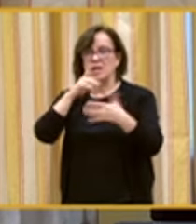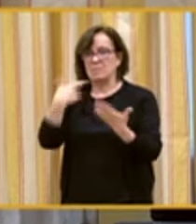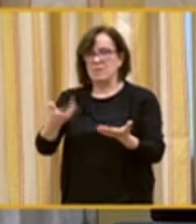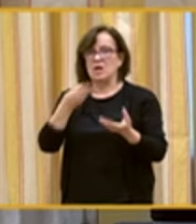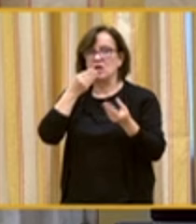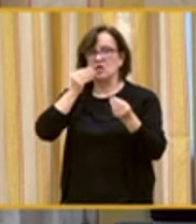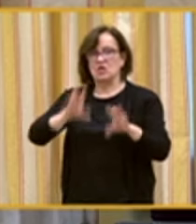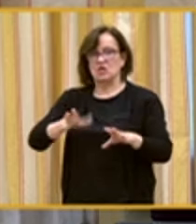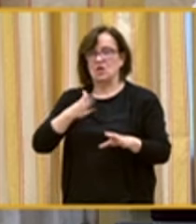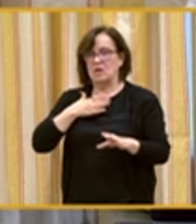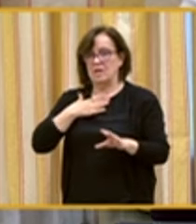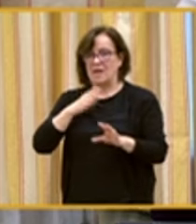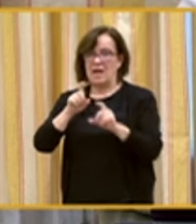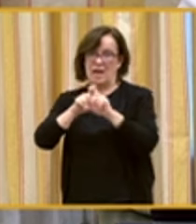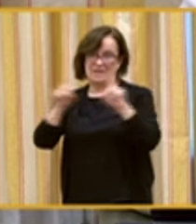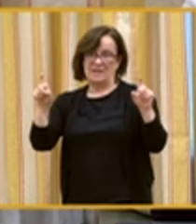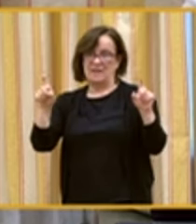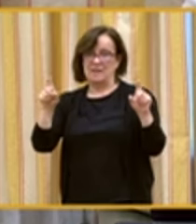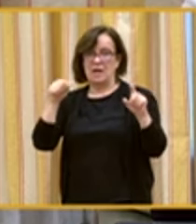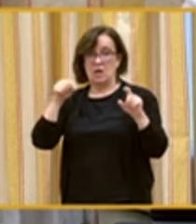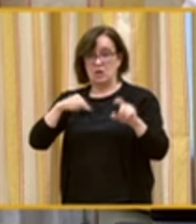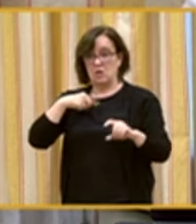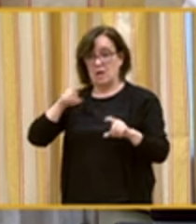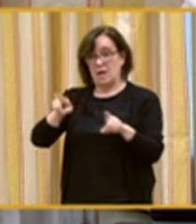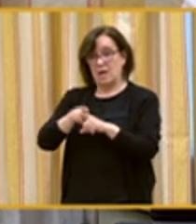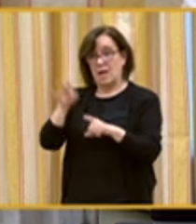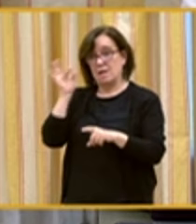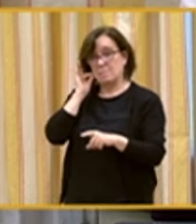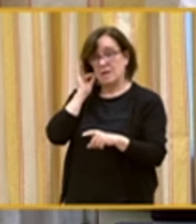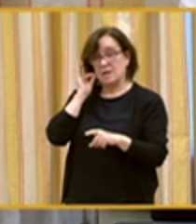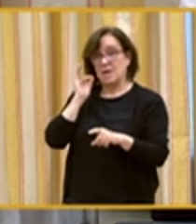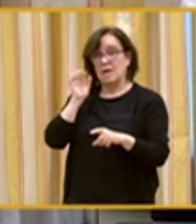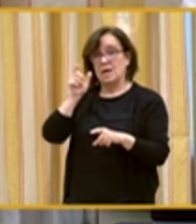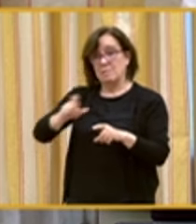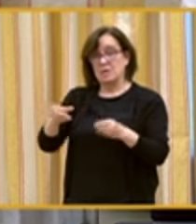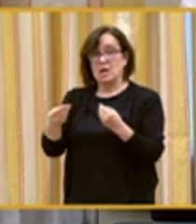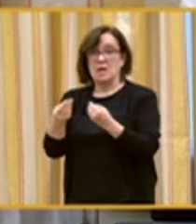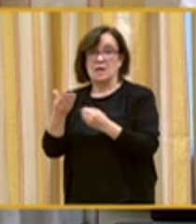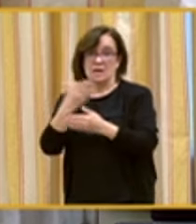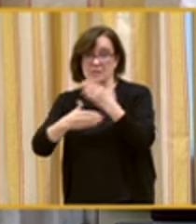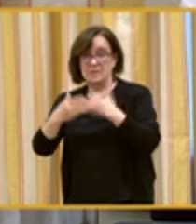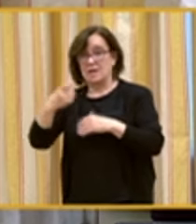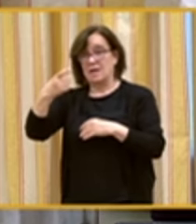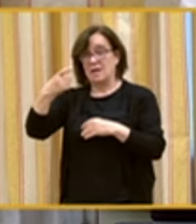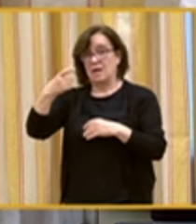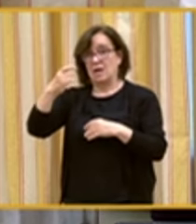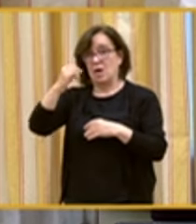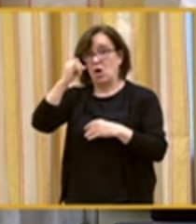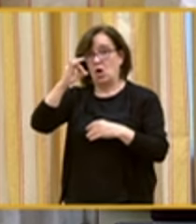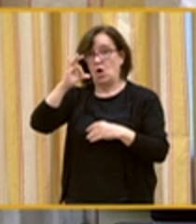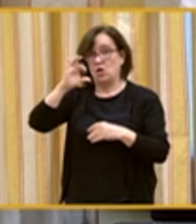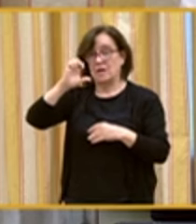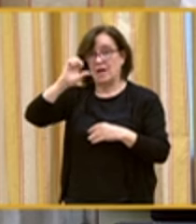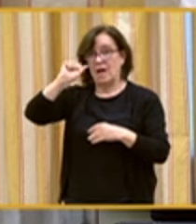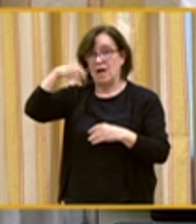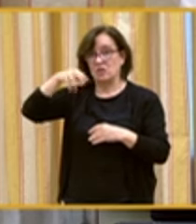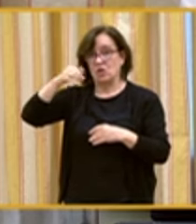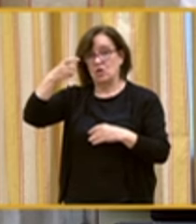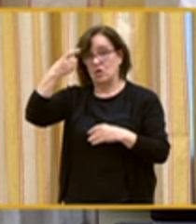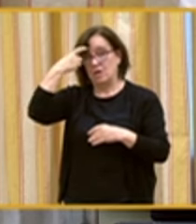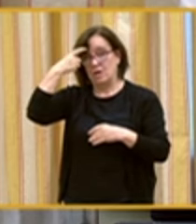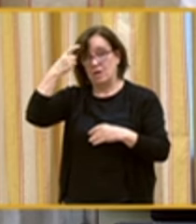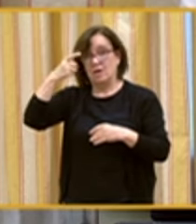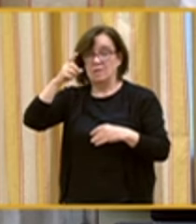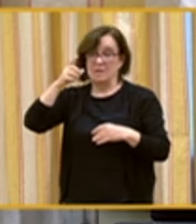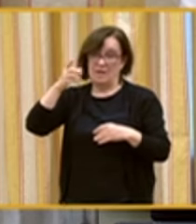historia de nuestra organización. Pues soy hermana de una persona con discapacidad intelectual, José Antonio, que ya ha fallecido y además soy